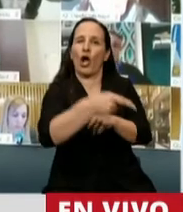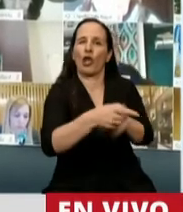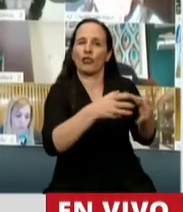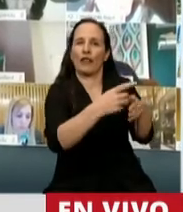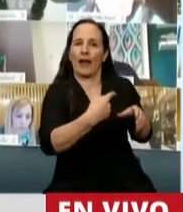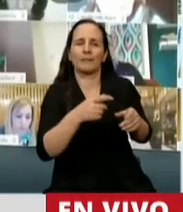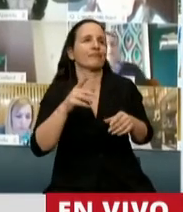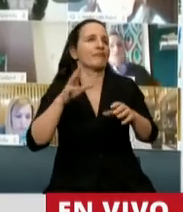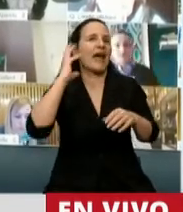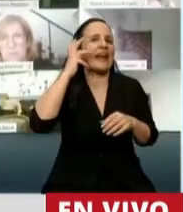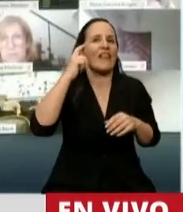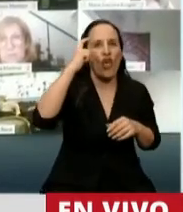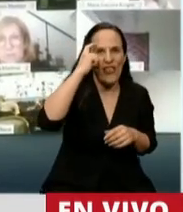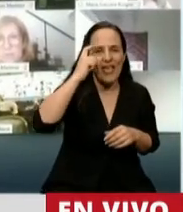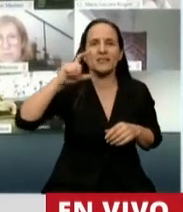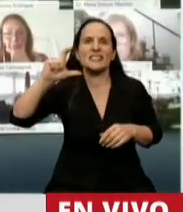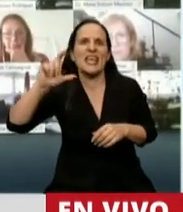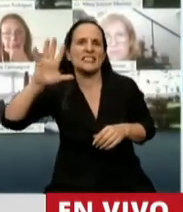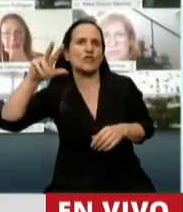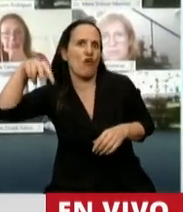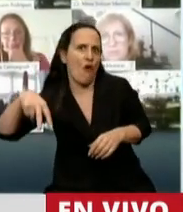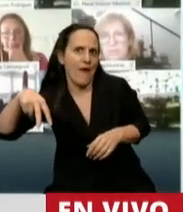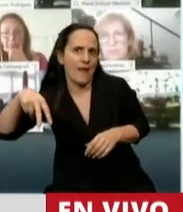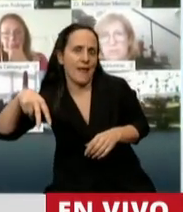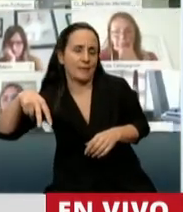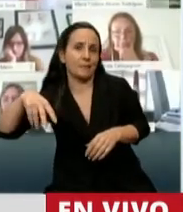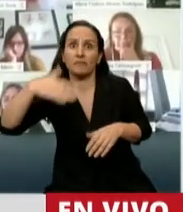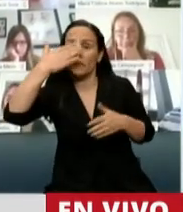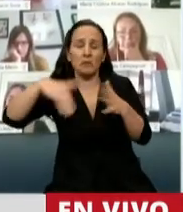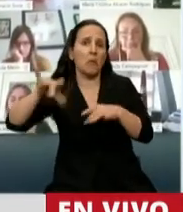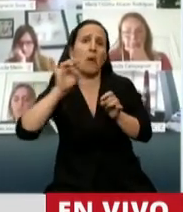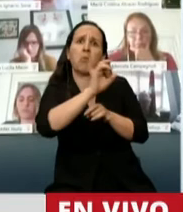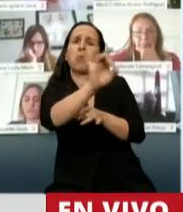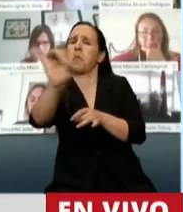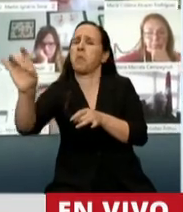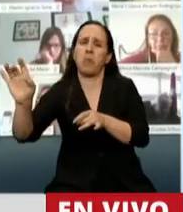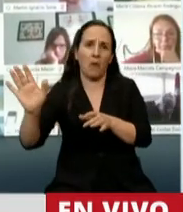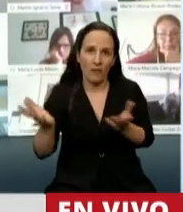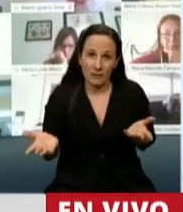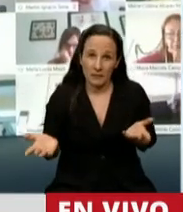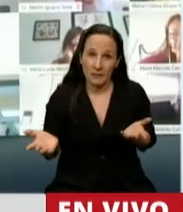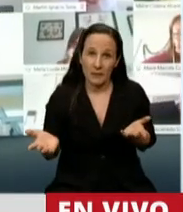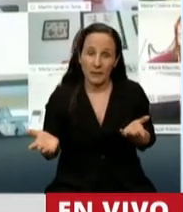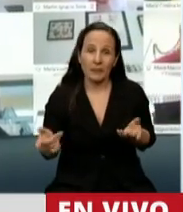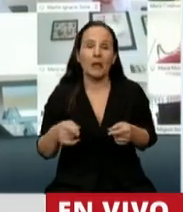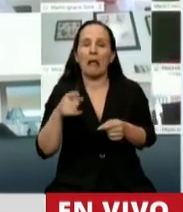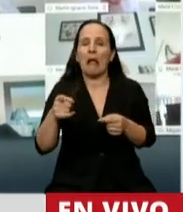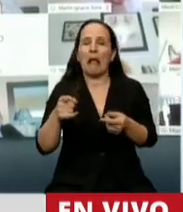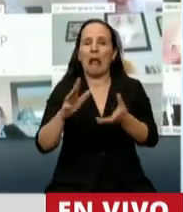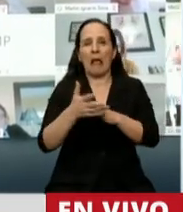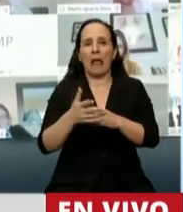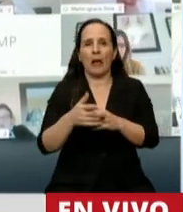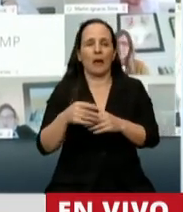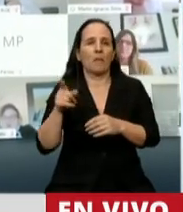Radio 10, C5N, dejó a la gente en la calle, le metieron plata por la boca con